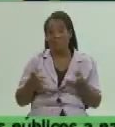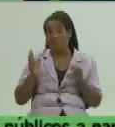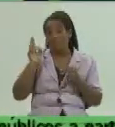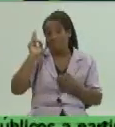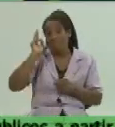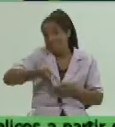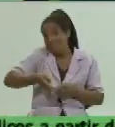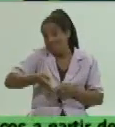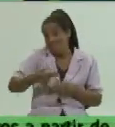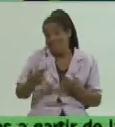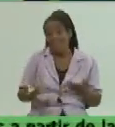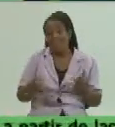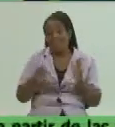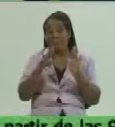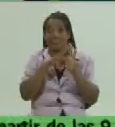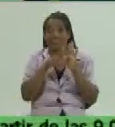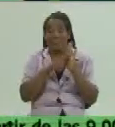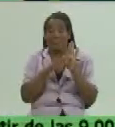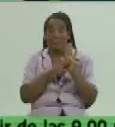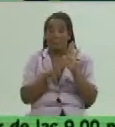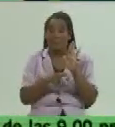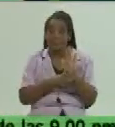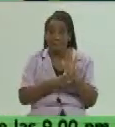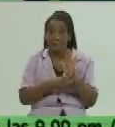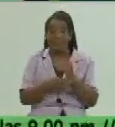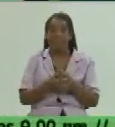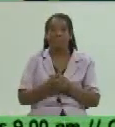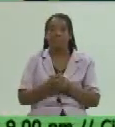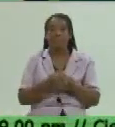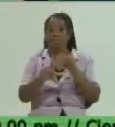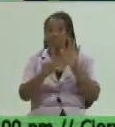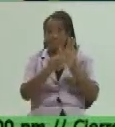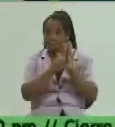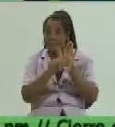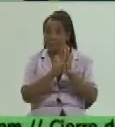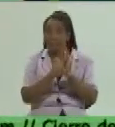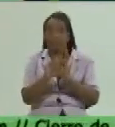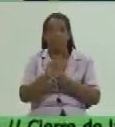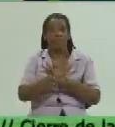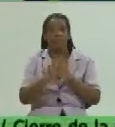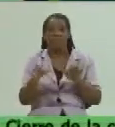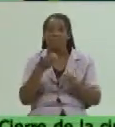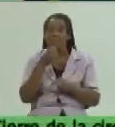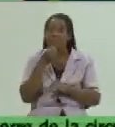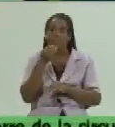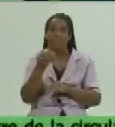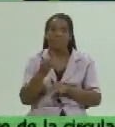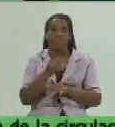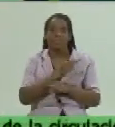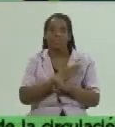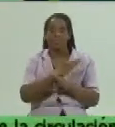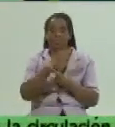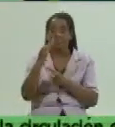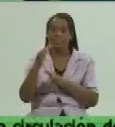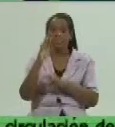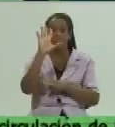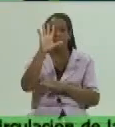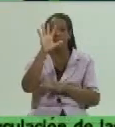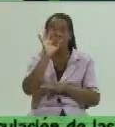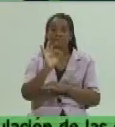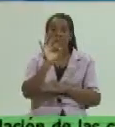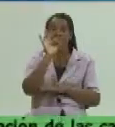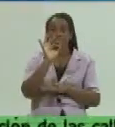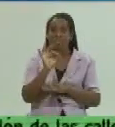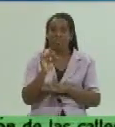esta propia resolución y que da y que da la ley es que nada más se puede bonificar hasta el 5% ¿y qué diferencia